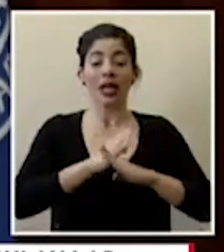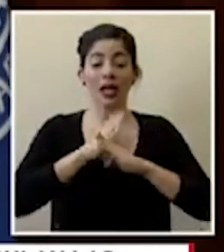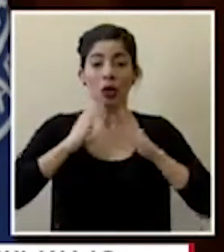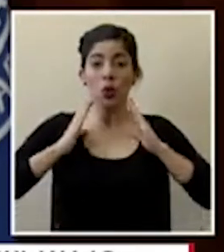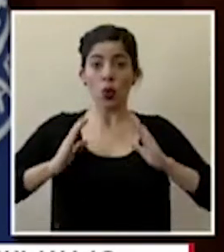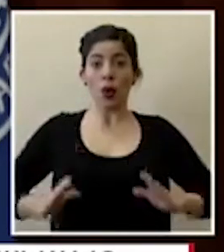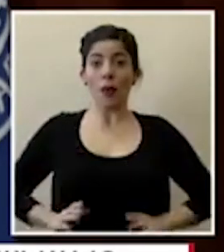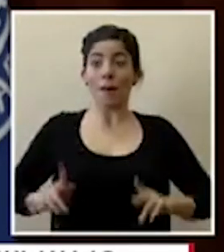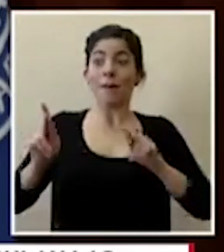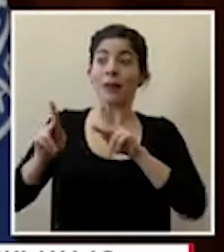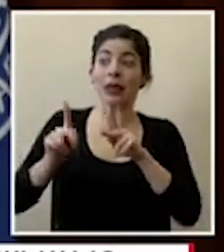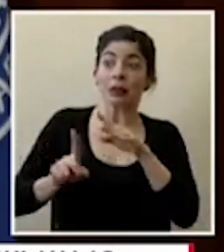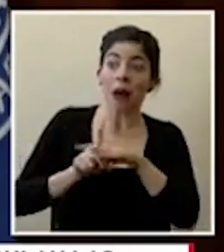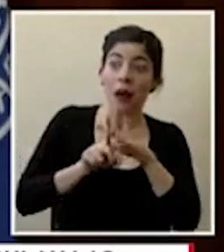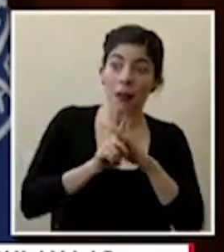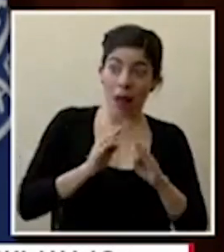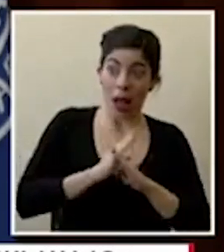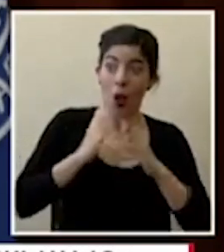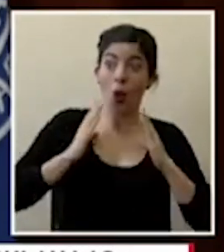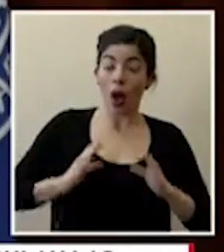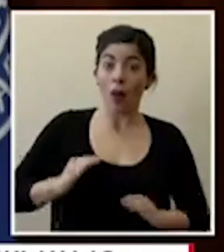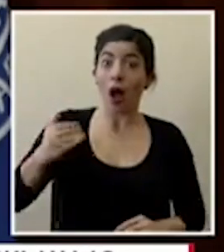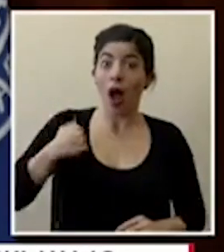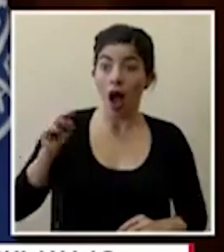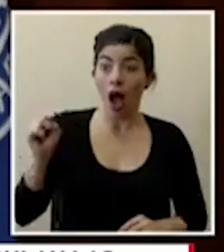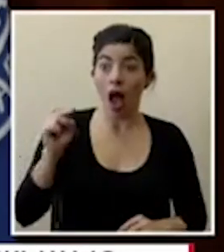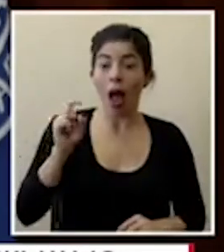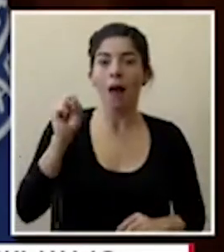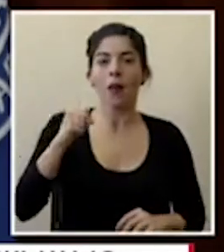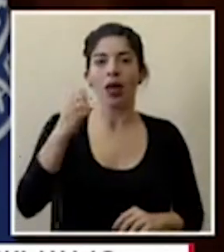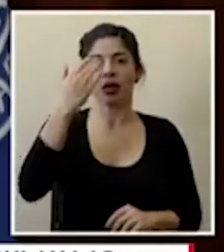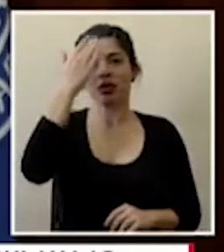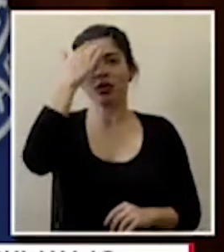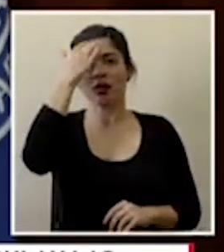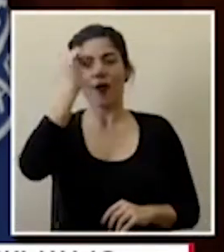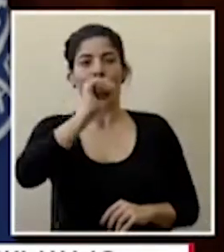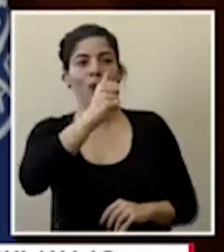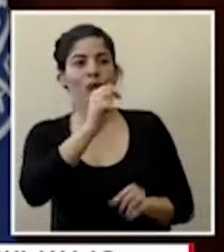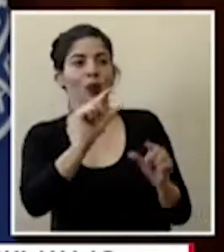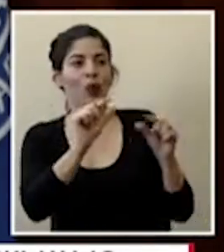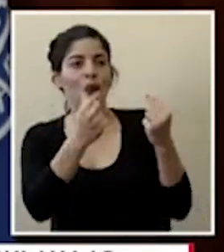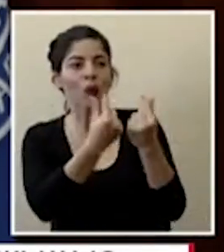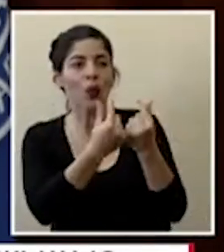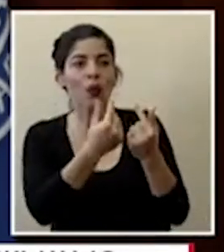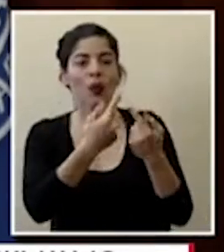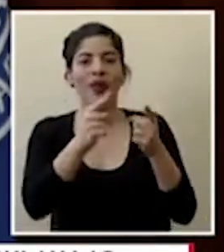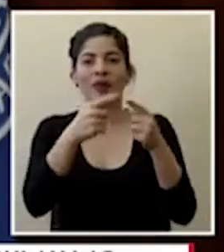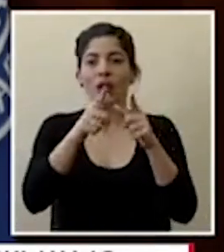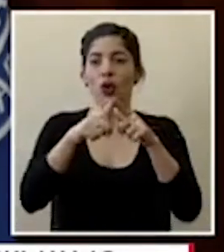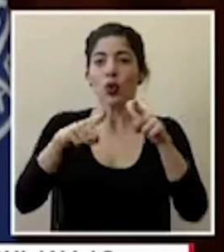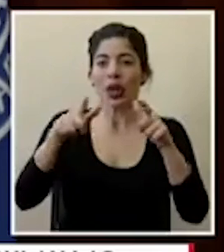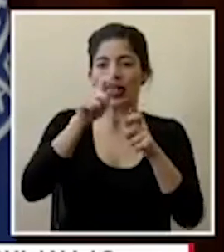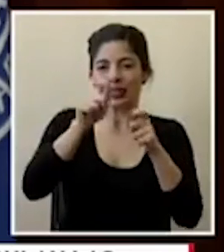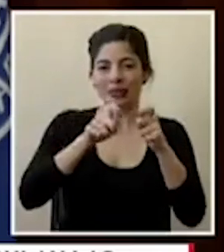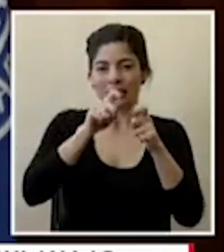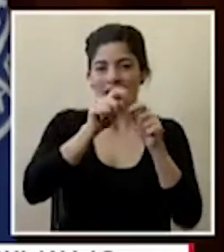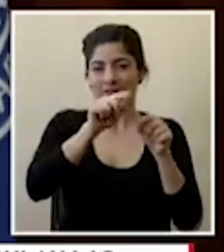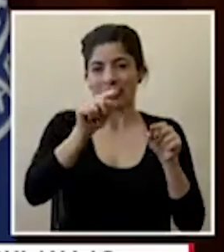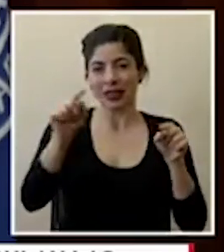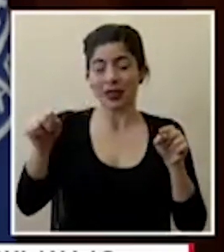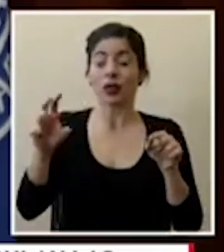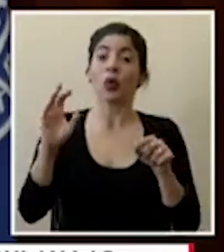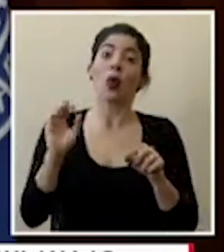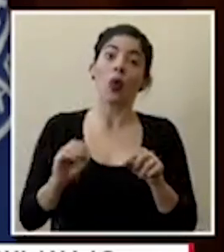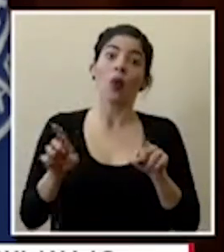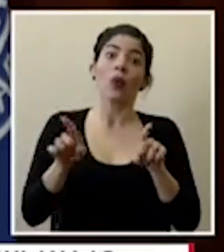en las personas para también saber en diferentes sectores en diferentes ámbitos más específicos o incluso